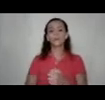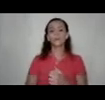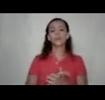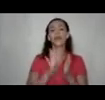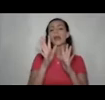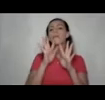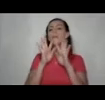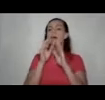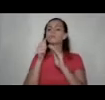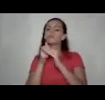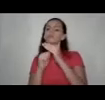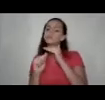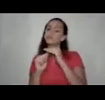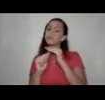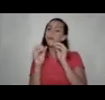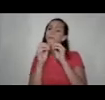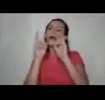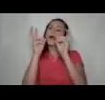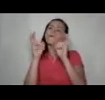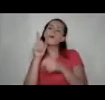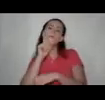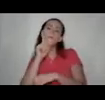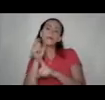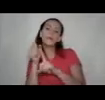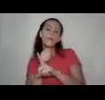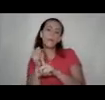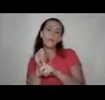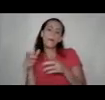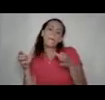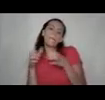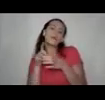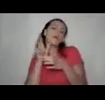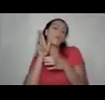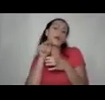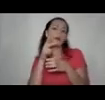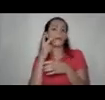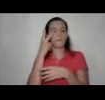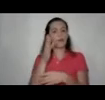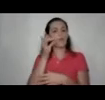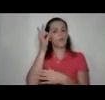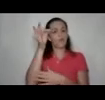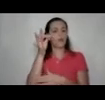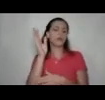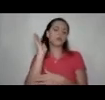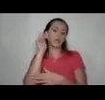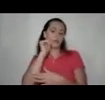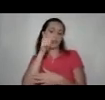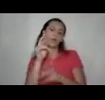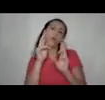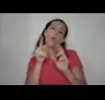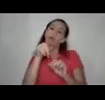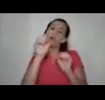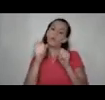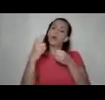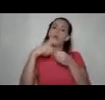solapadas o lo que llamamos más formas de microviolencia y micromachismo nos vamos a ver en la charla del día de mañana entonces ojalá que de hecho se puedan